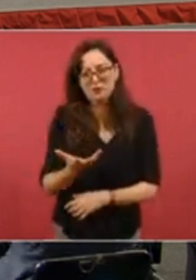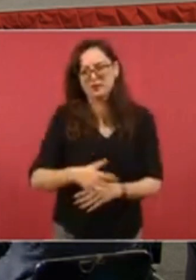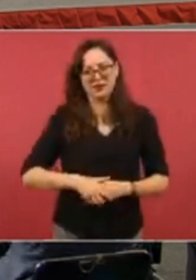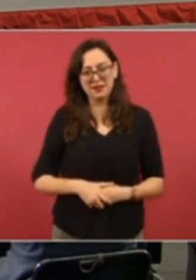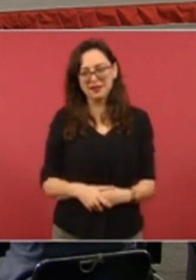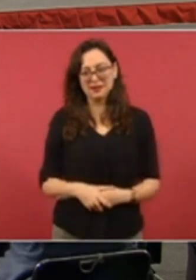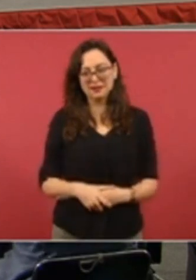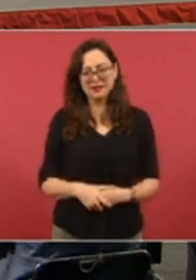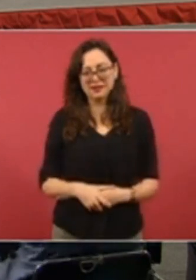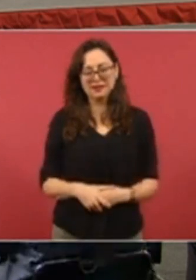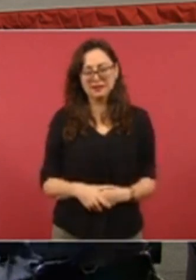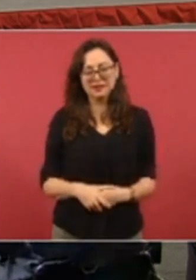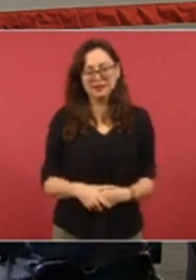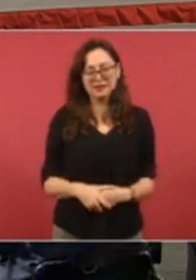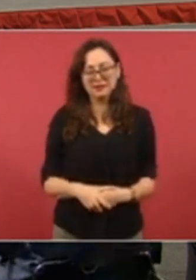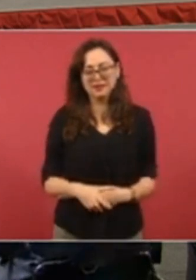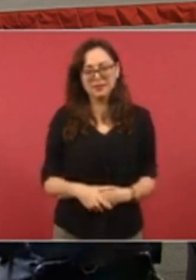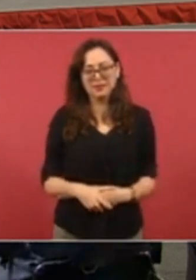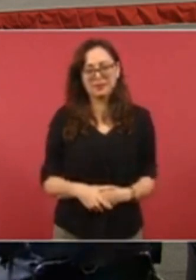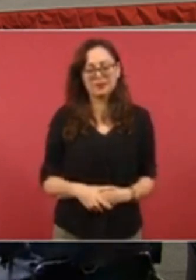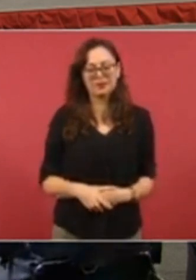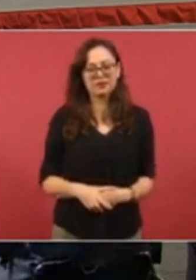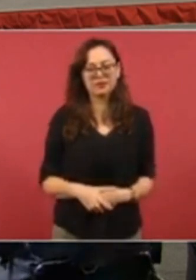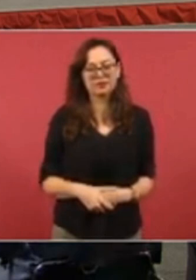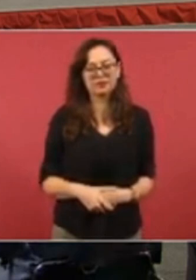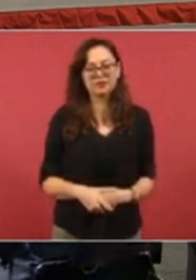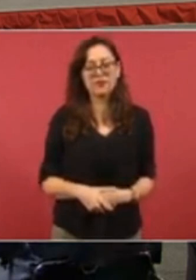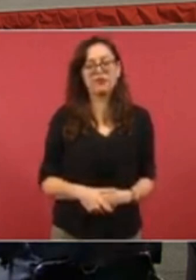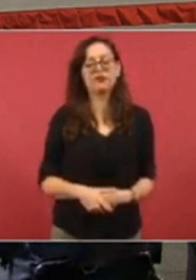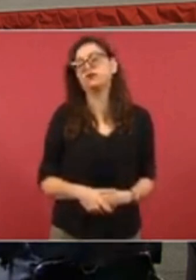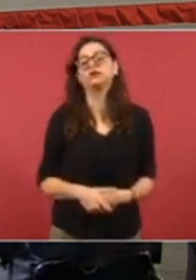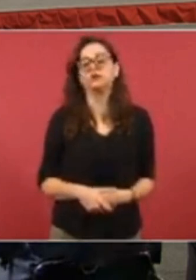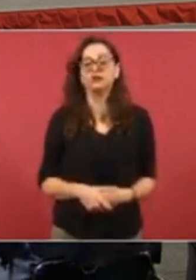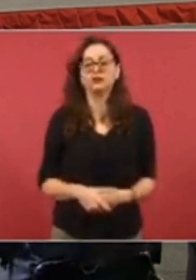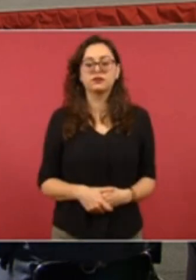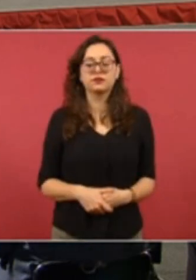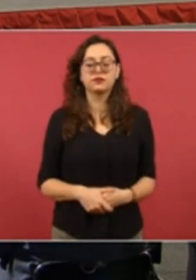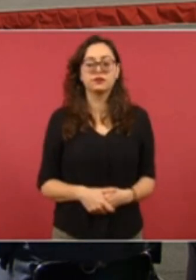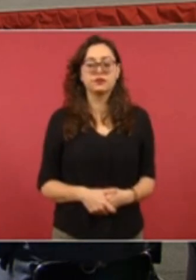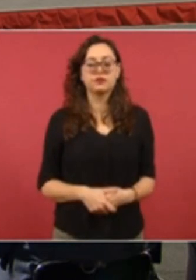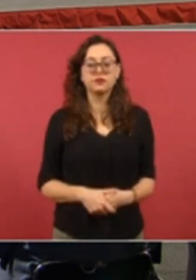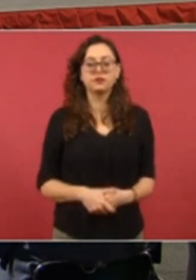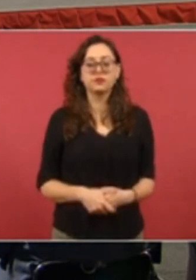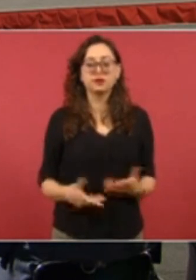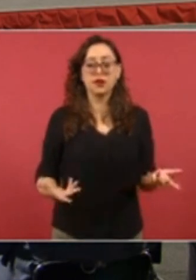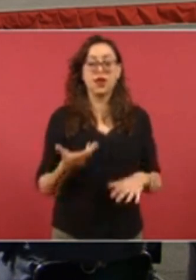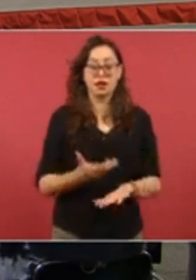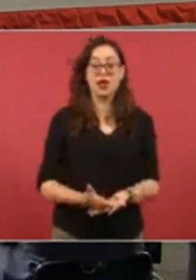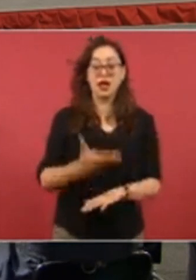El señor García Luna, que fue